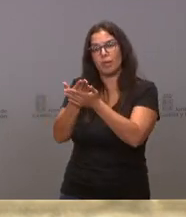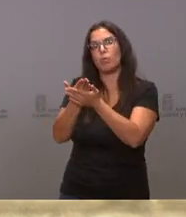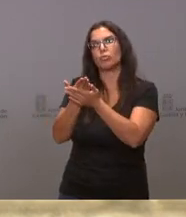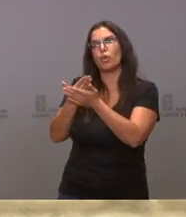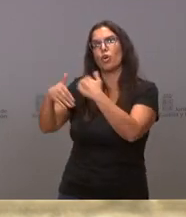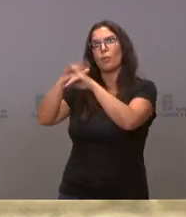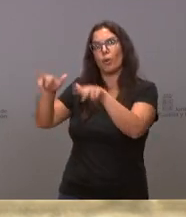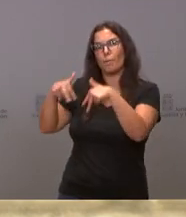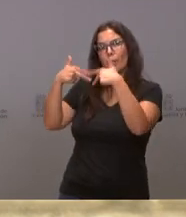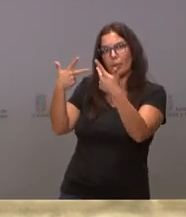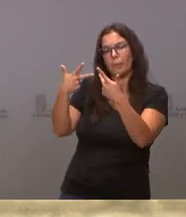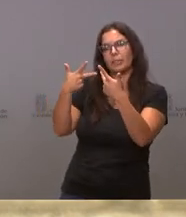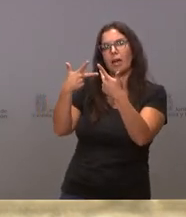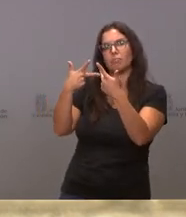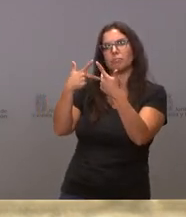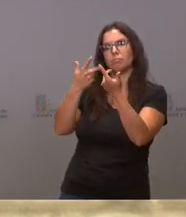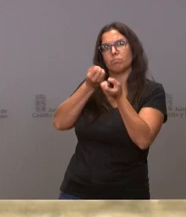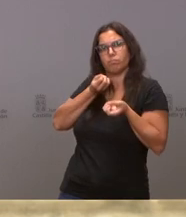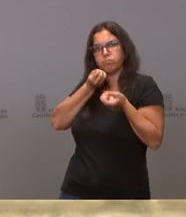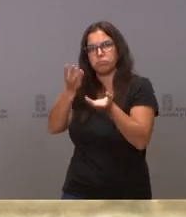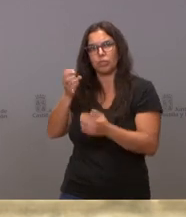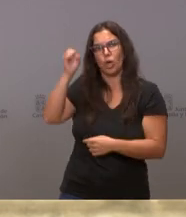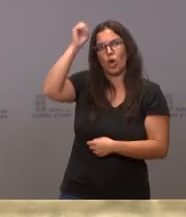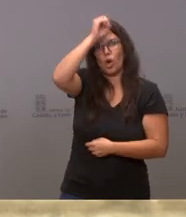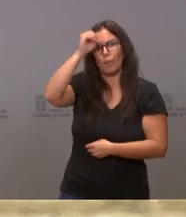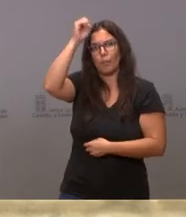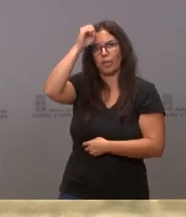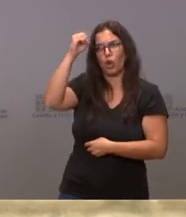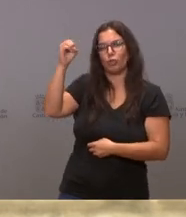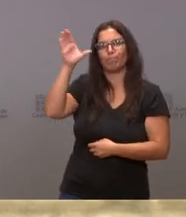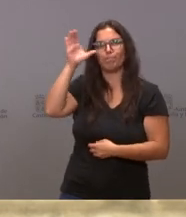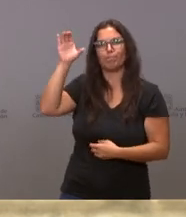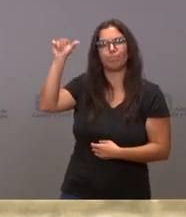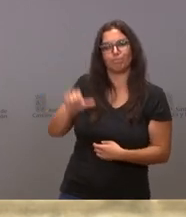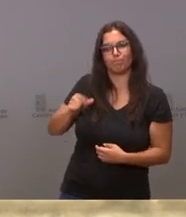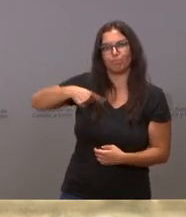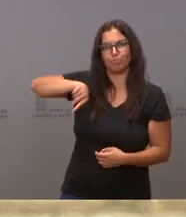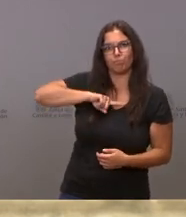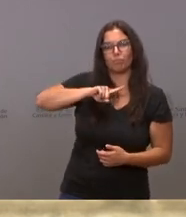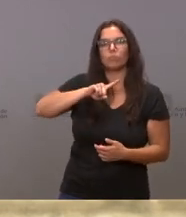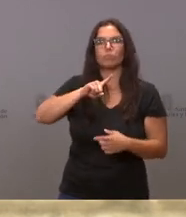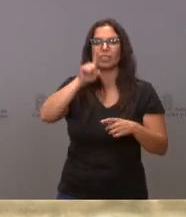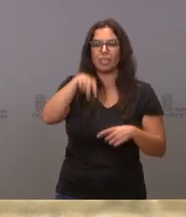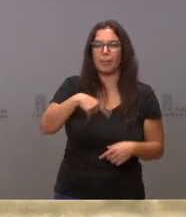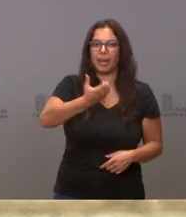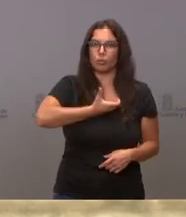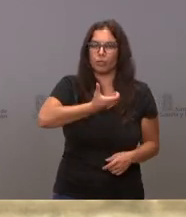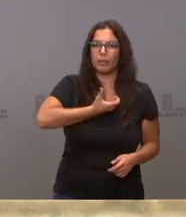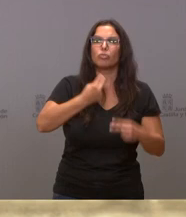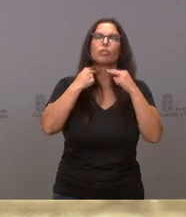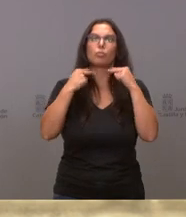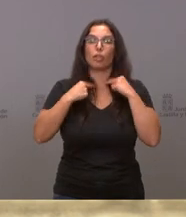gestión, pedimos que se dé también participación a las entidades locales,